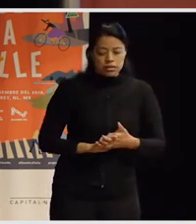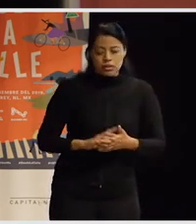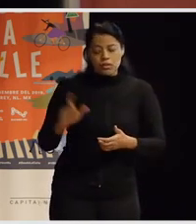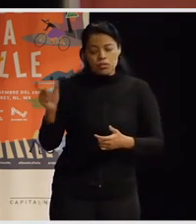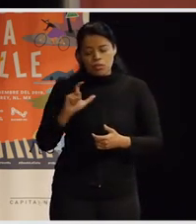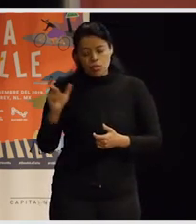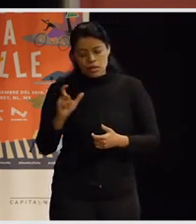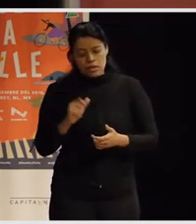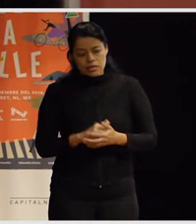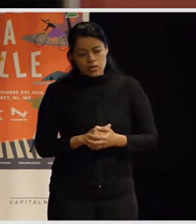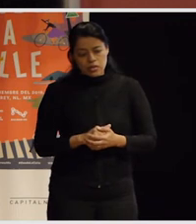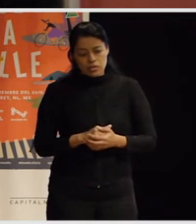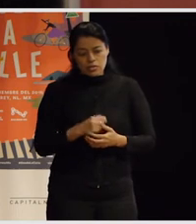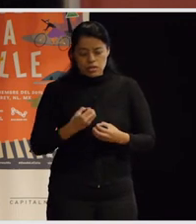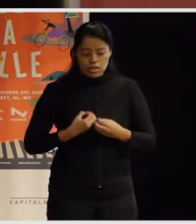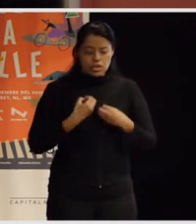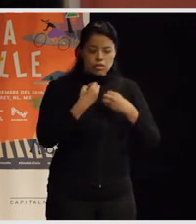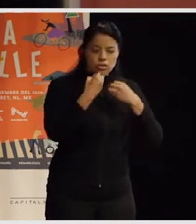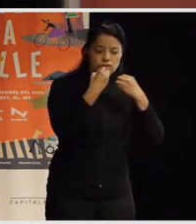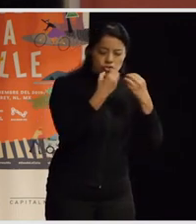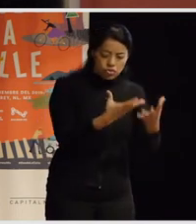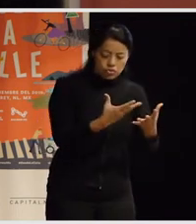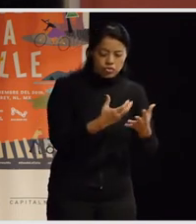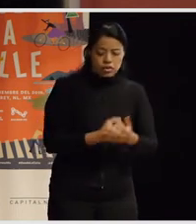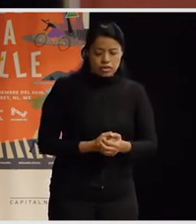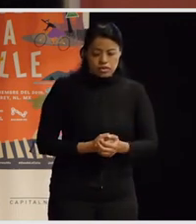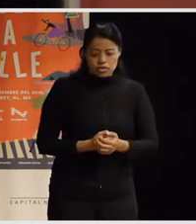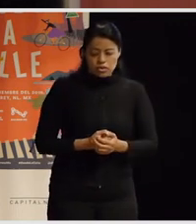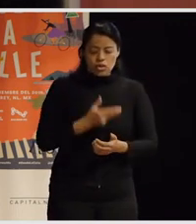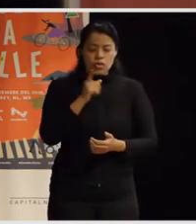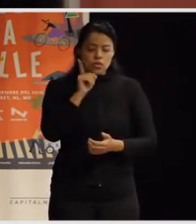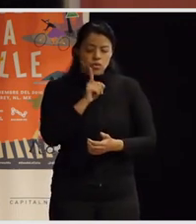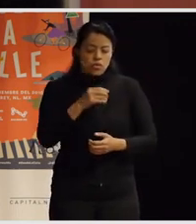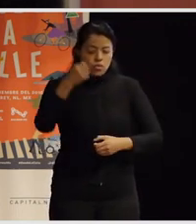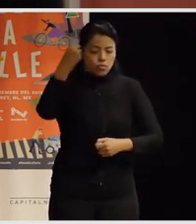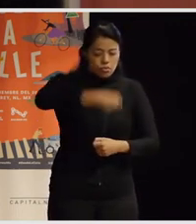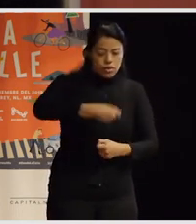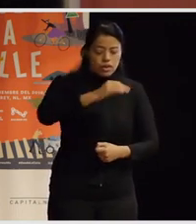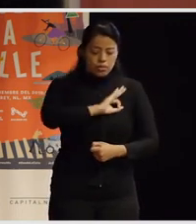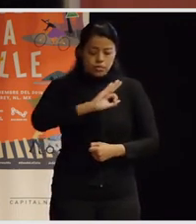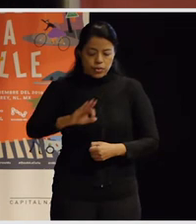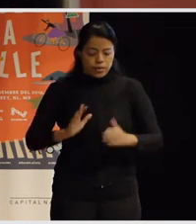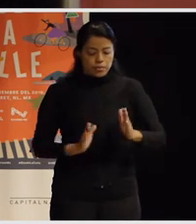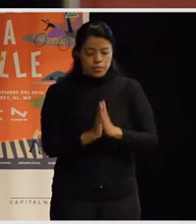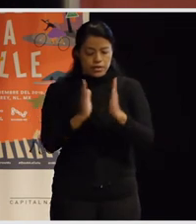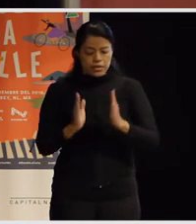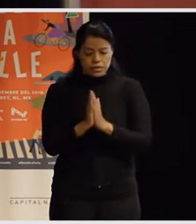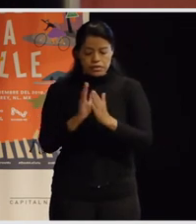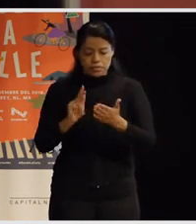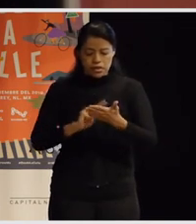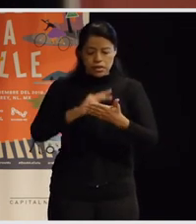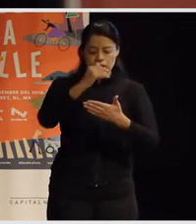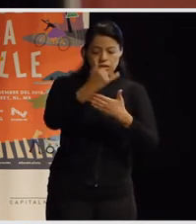cuando se les ofreció esa posibilidad por una jueza o un juez de que puedan participar en el programa